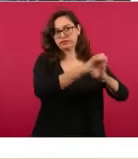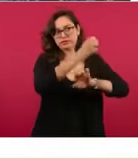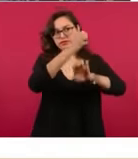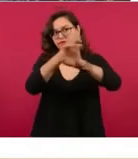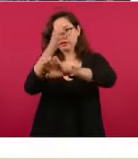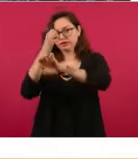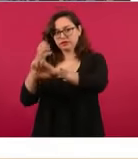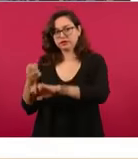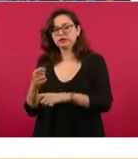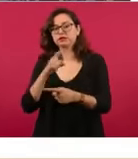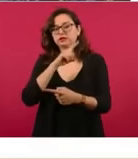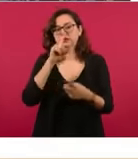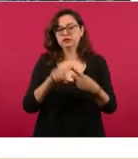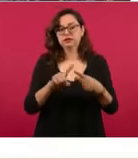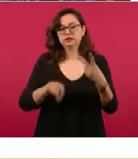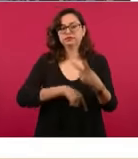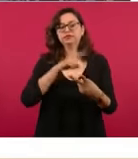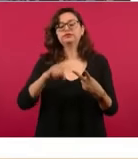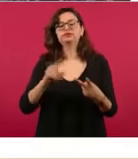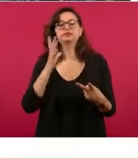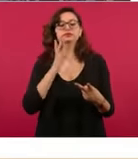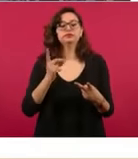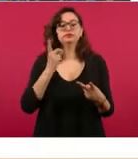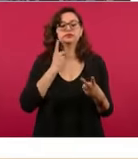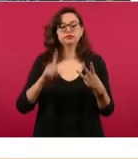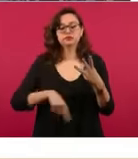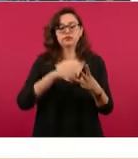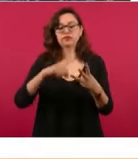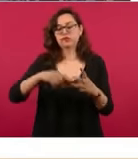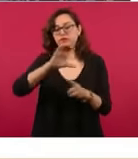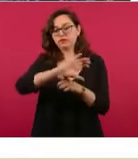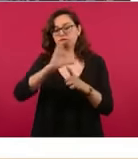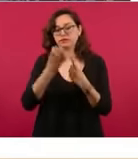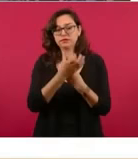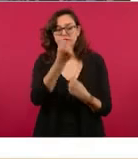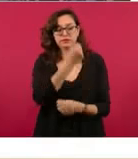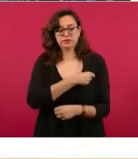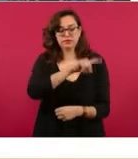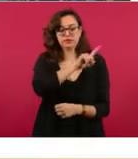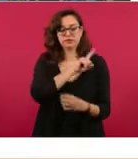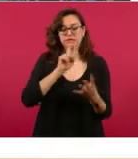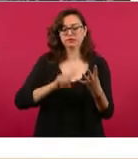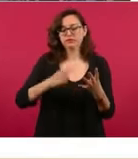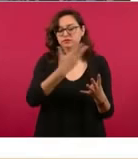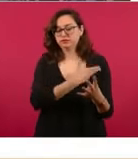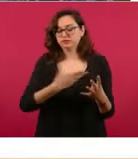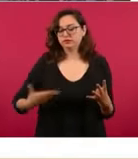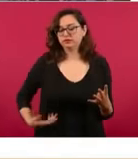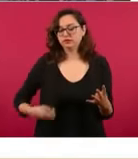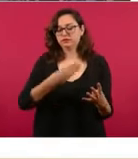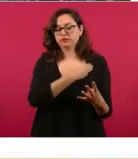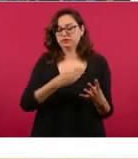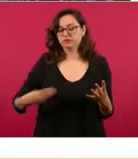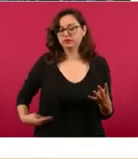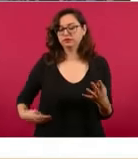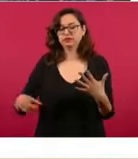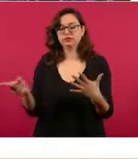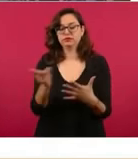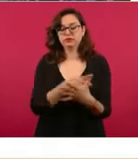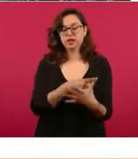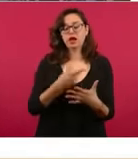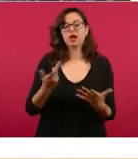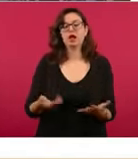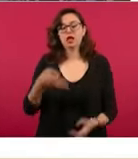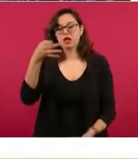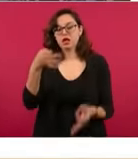a los integrantes de los congresos estatales, las comisiones de salud, los presidentes municipales, el Poder Judicial, las universidades,